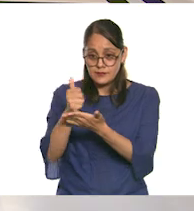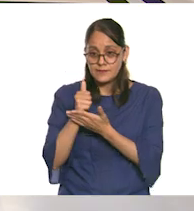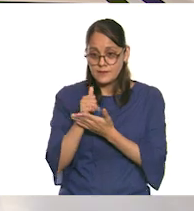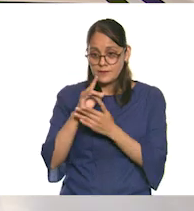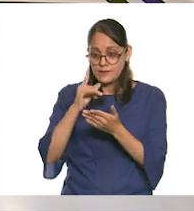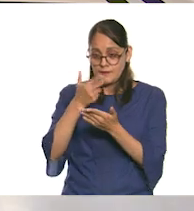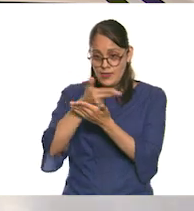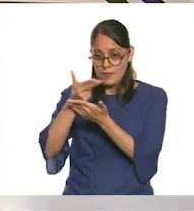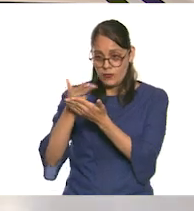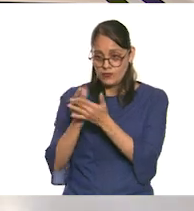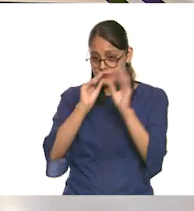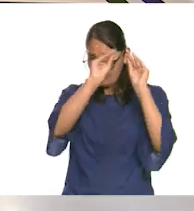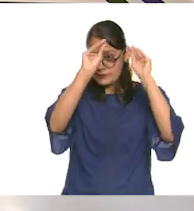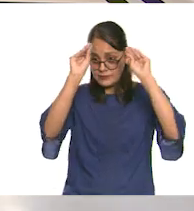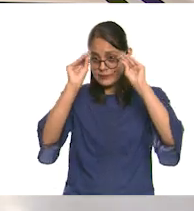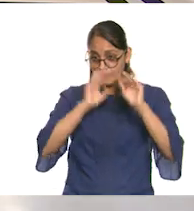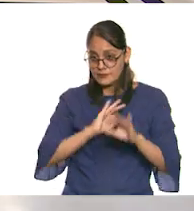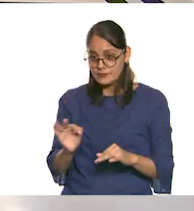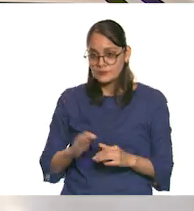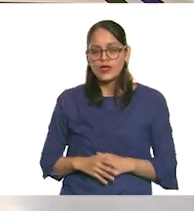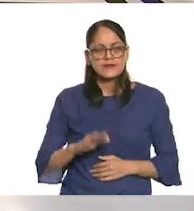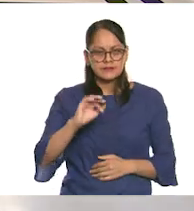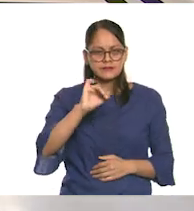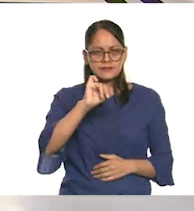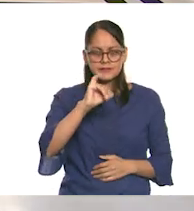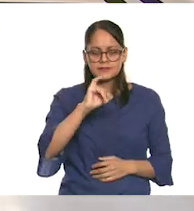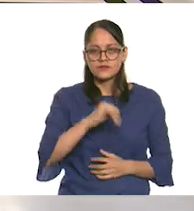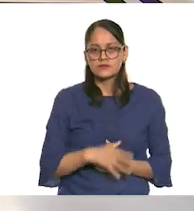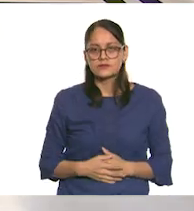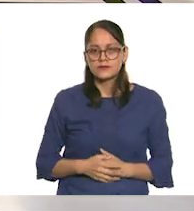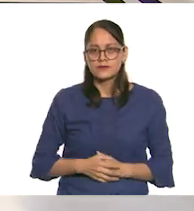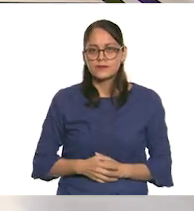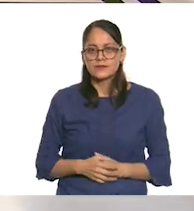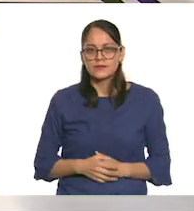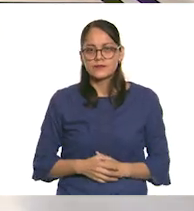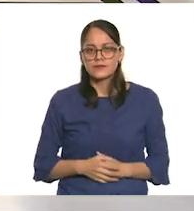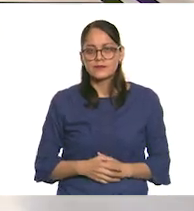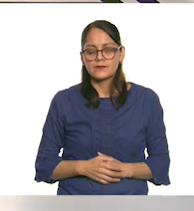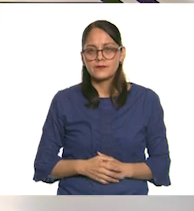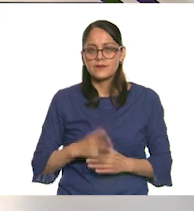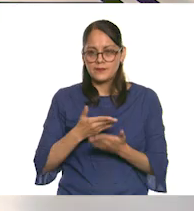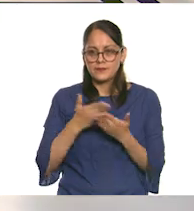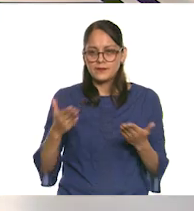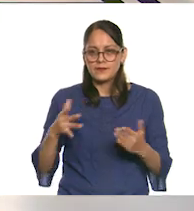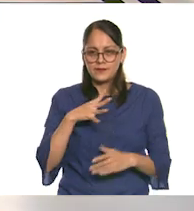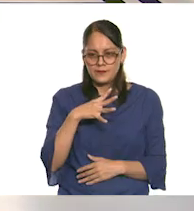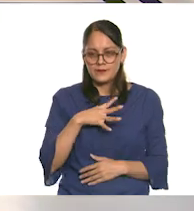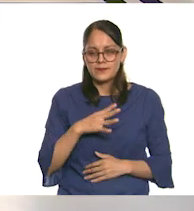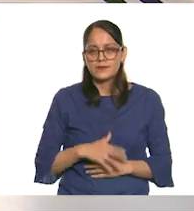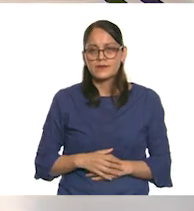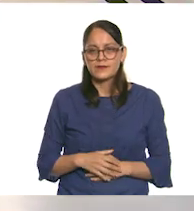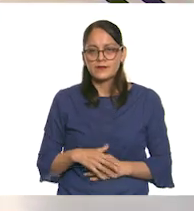dibujos, Eric, y los vamos colocando. Sí, sí, sí. Aquí traemos unos